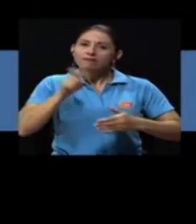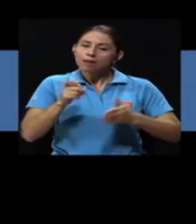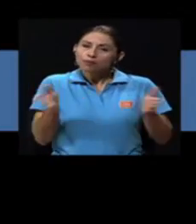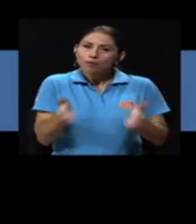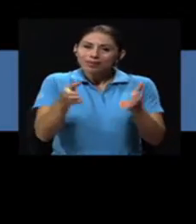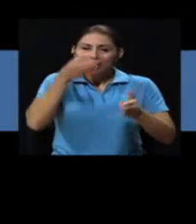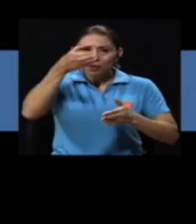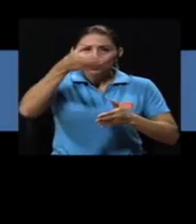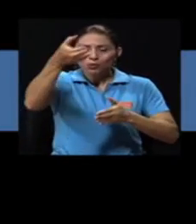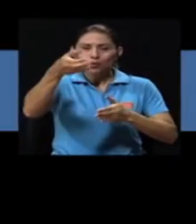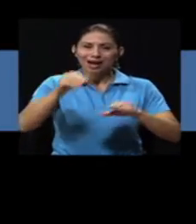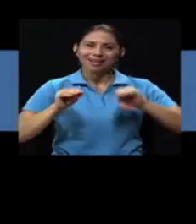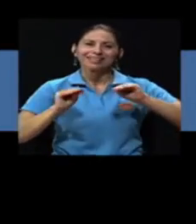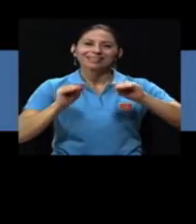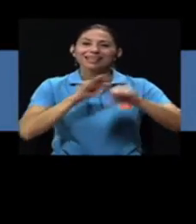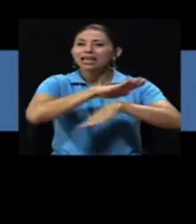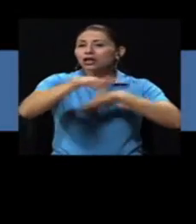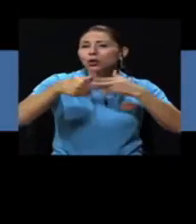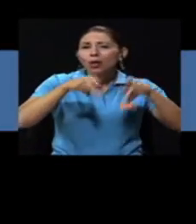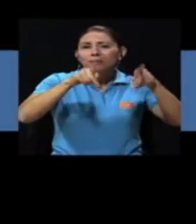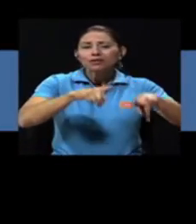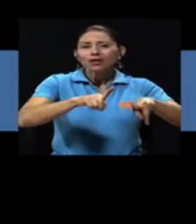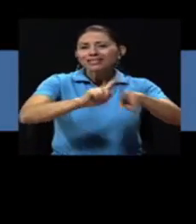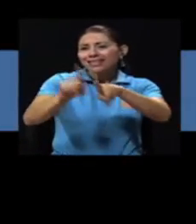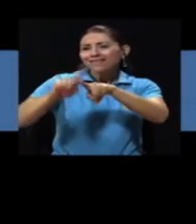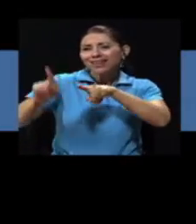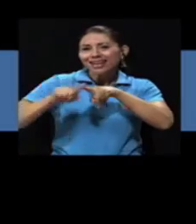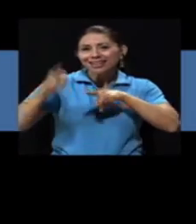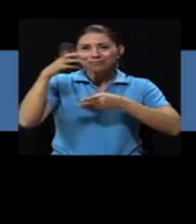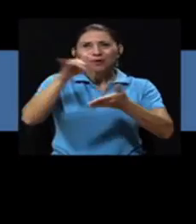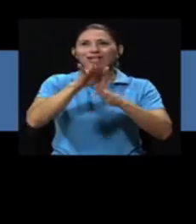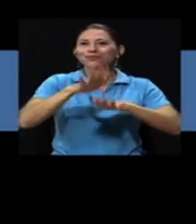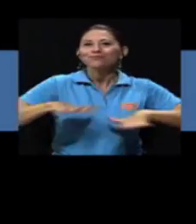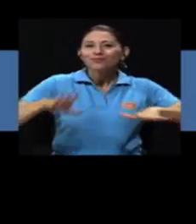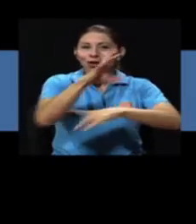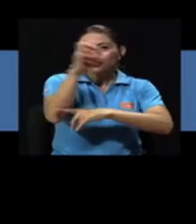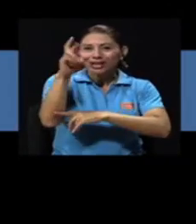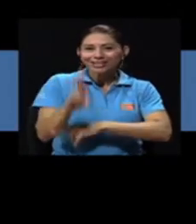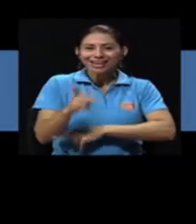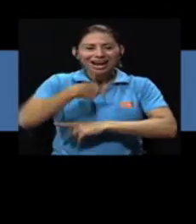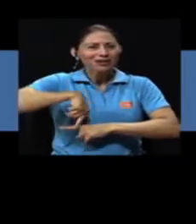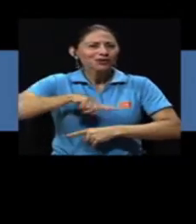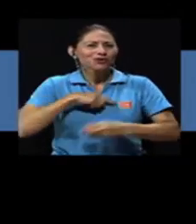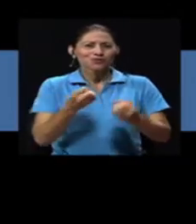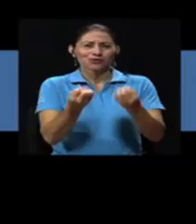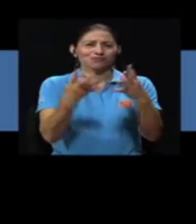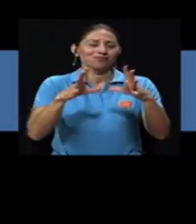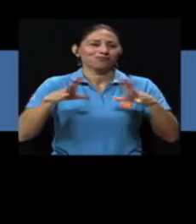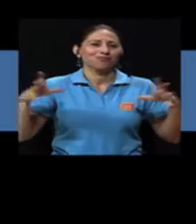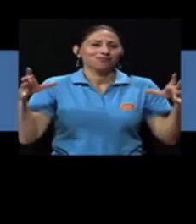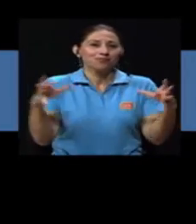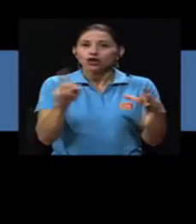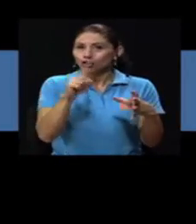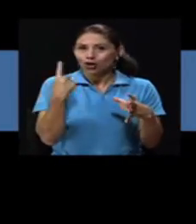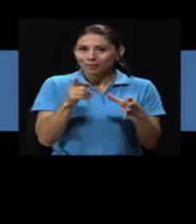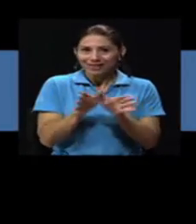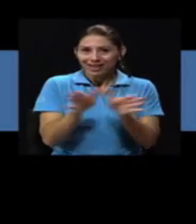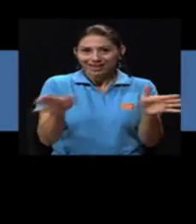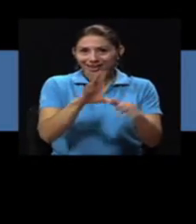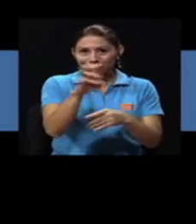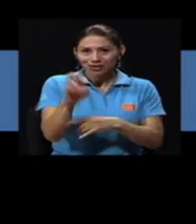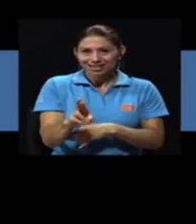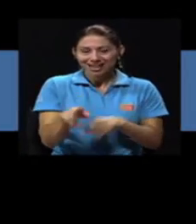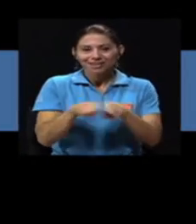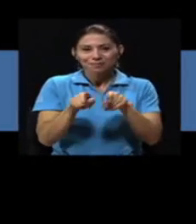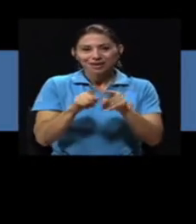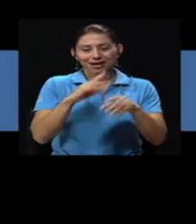en la que se enseña que todos somos diferentes, ¿verdad? Y eso es lo que nos hace ser Costa Rica, ¿verdad? Somos un grupo de montón y en general, ¿verdad? No